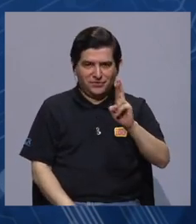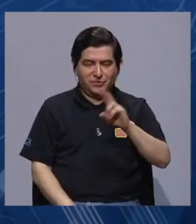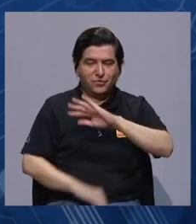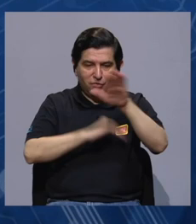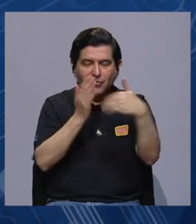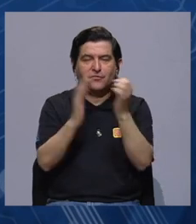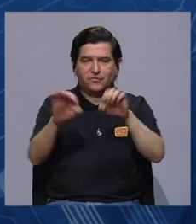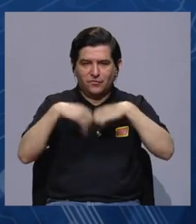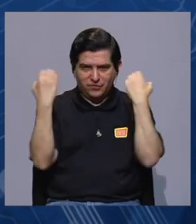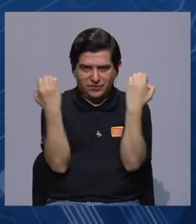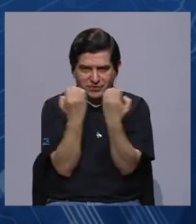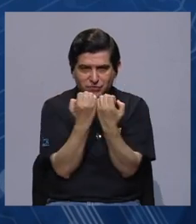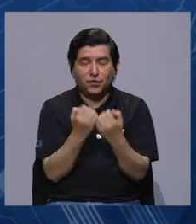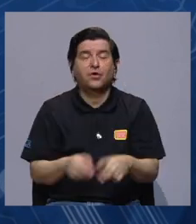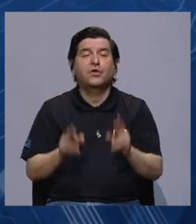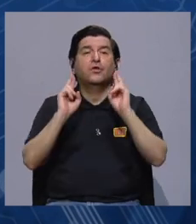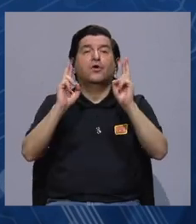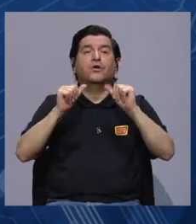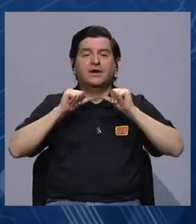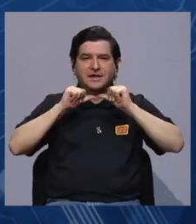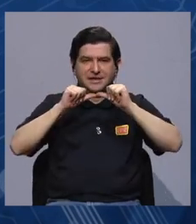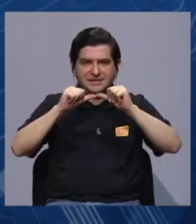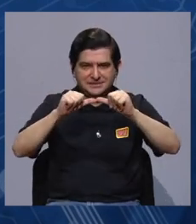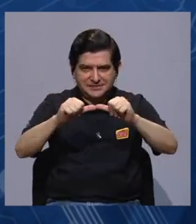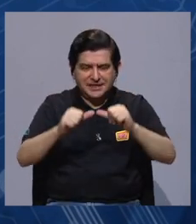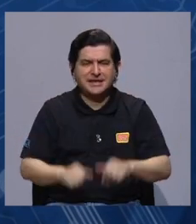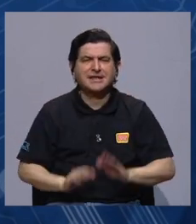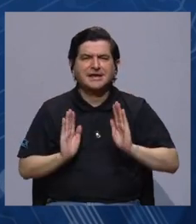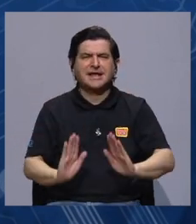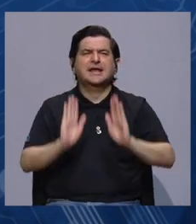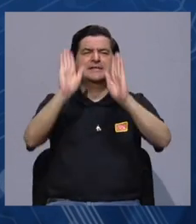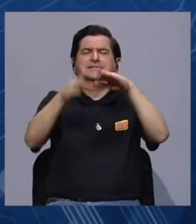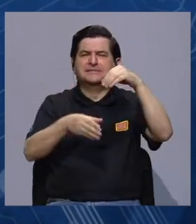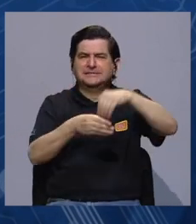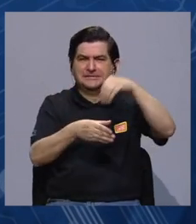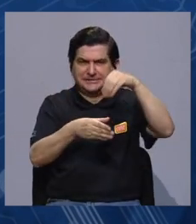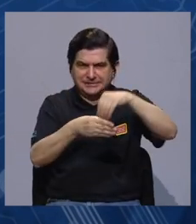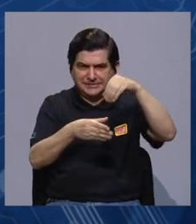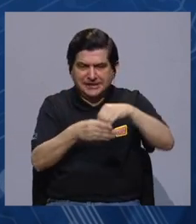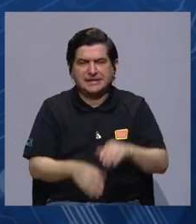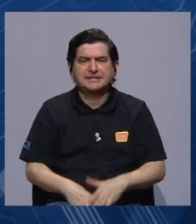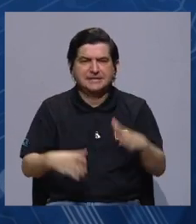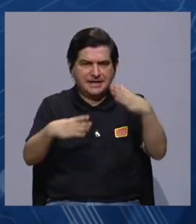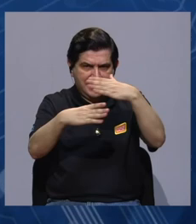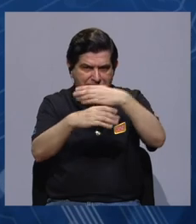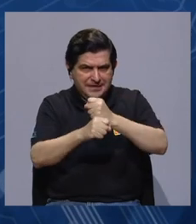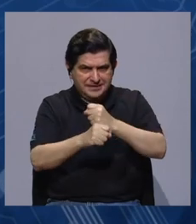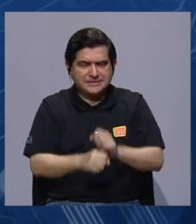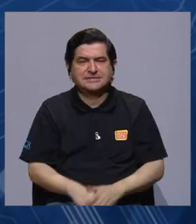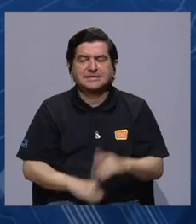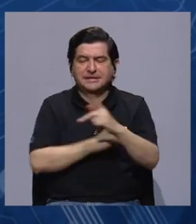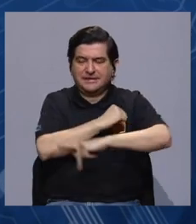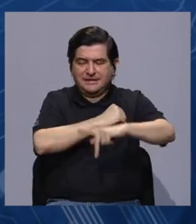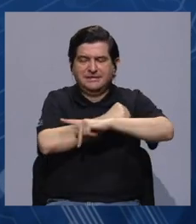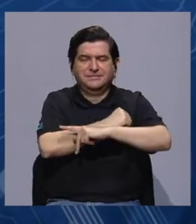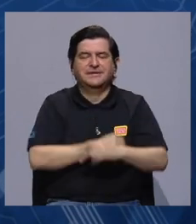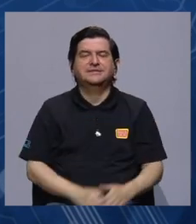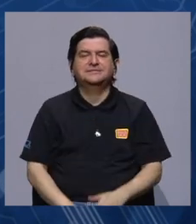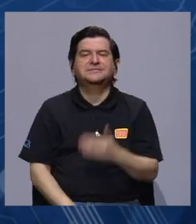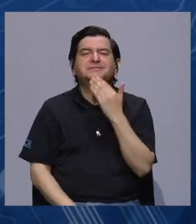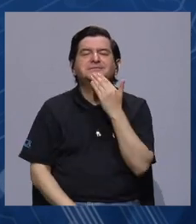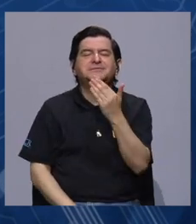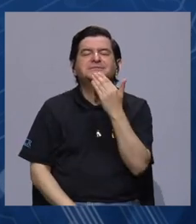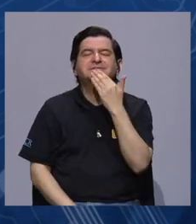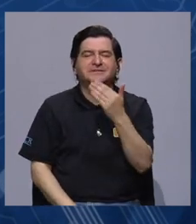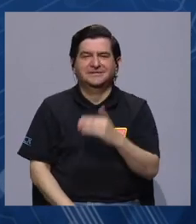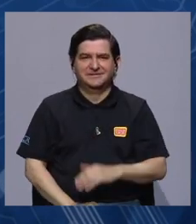y a todo su equipo y que ojalá que puedan continuar con esos extraordinarios aportes que están haciendo al país.